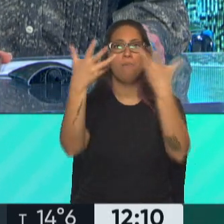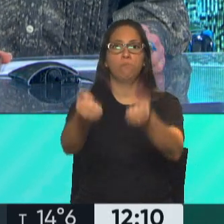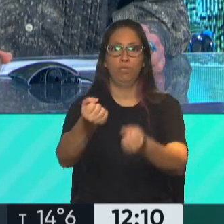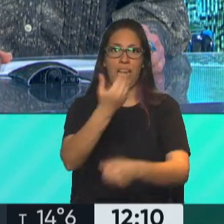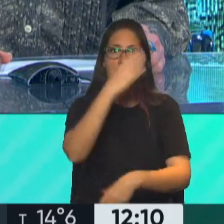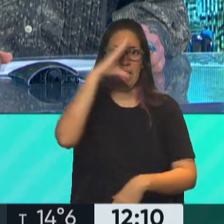vicepresidenta de la Nación.